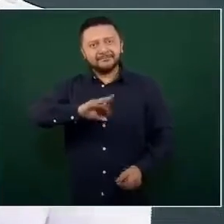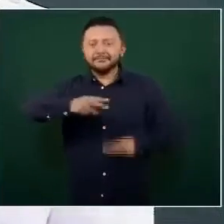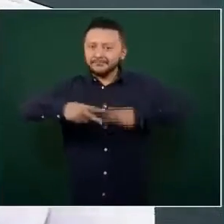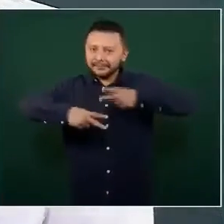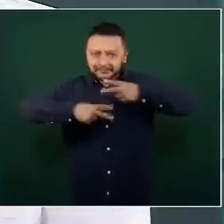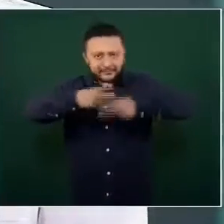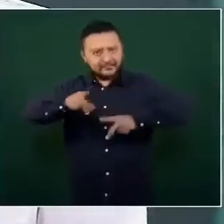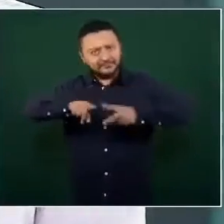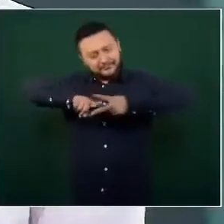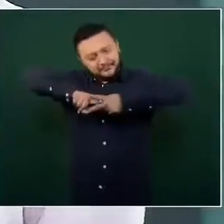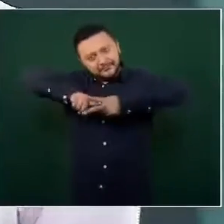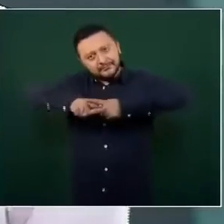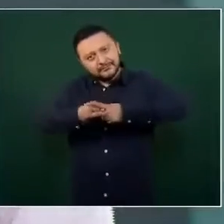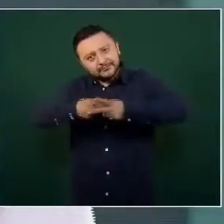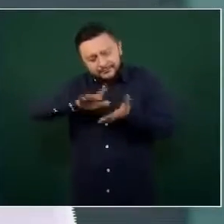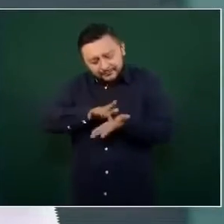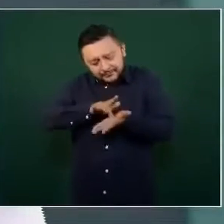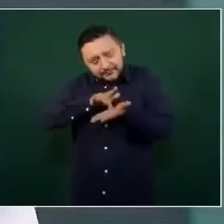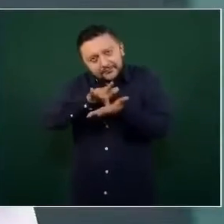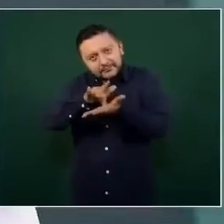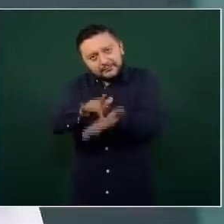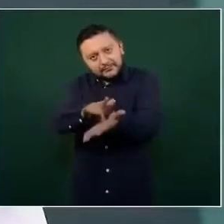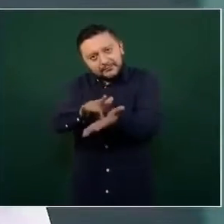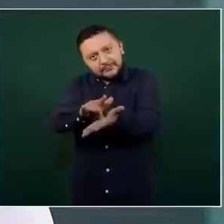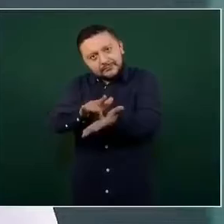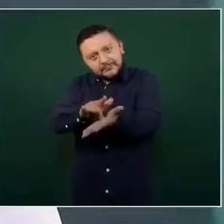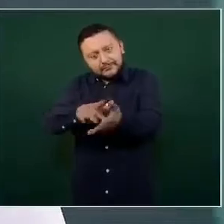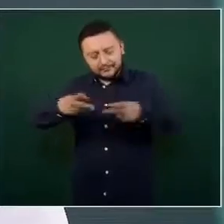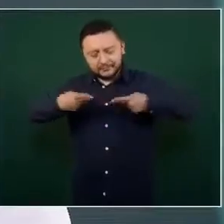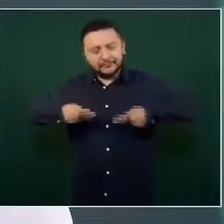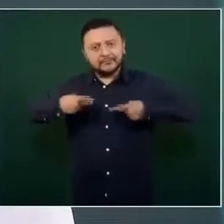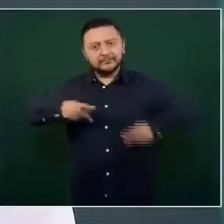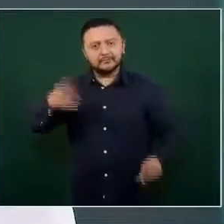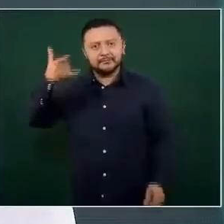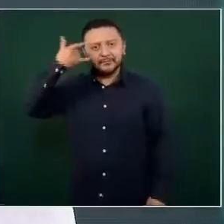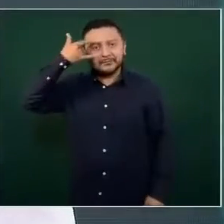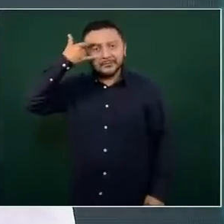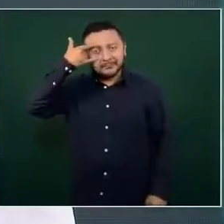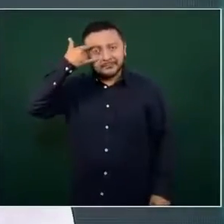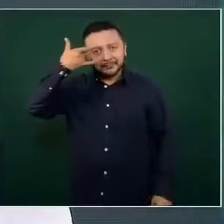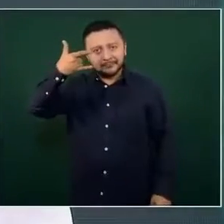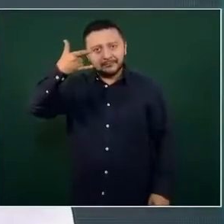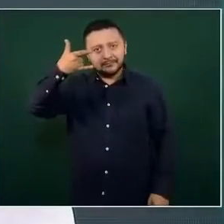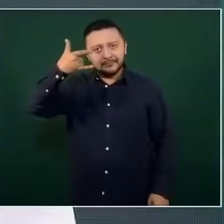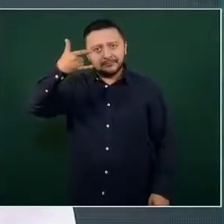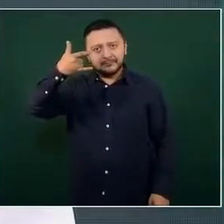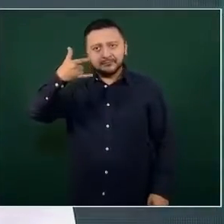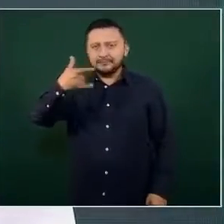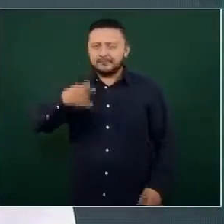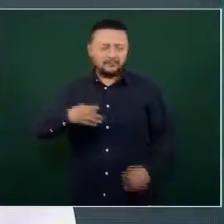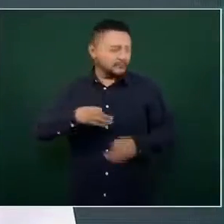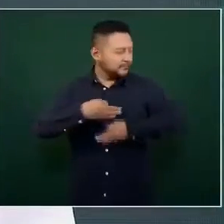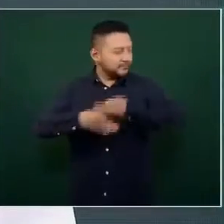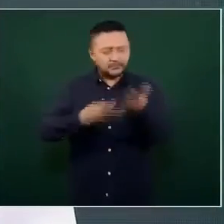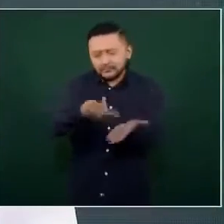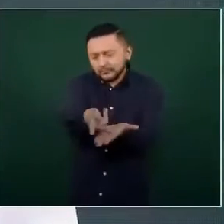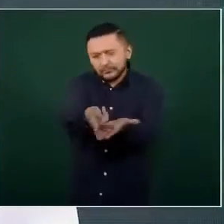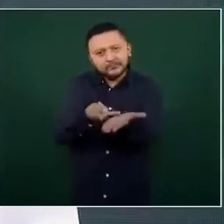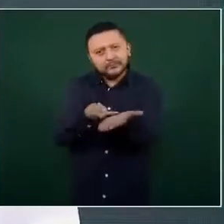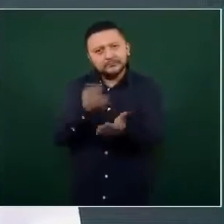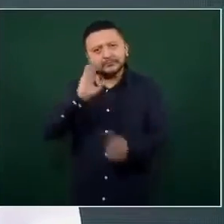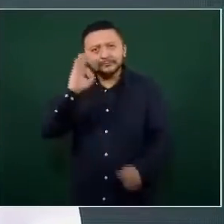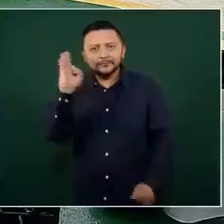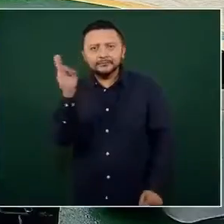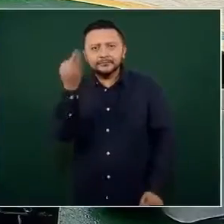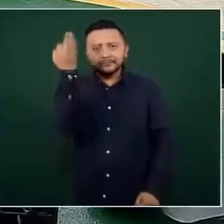a seguir apoyando al pueblo de Campeche con todos los programas federales,